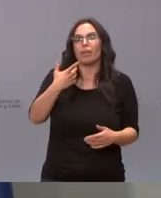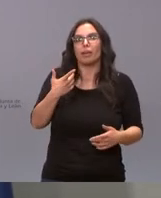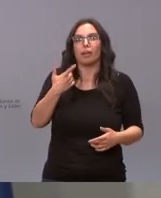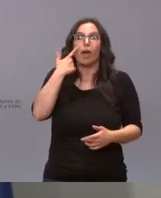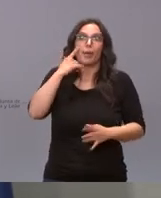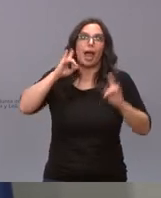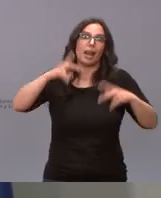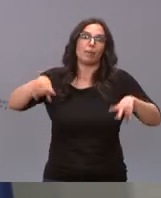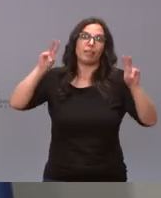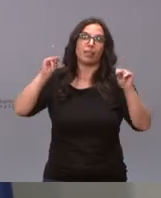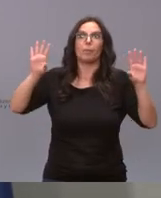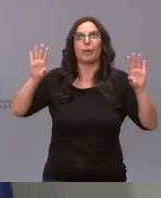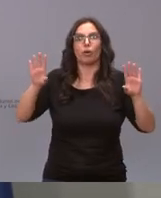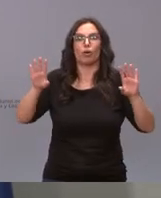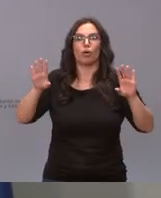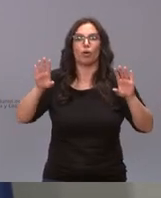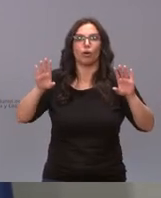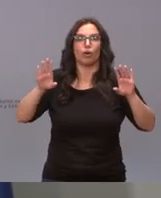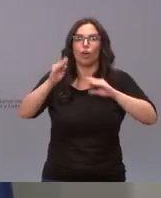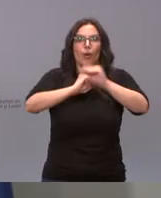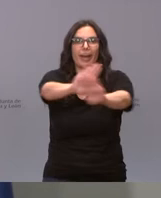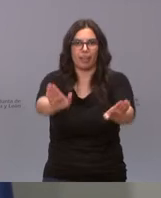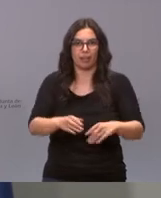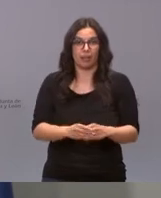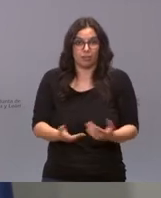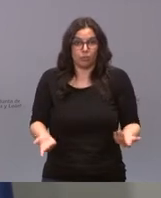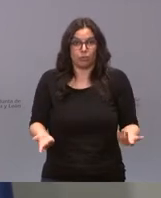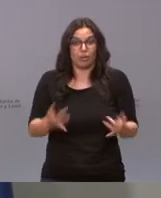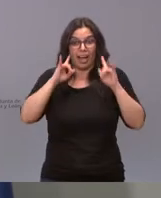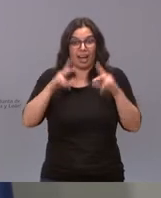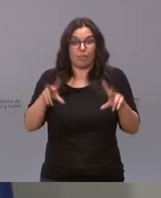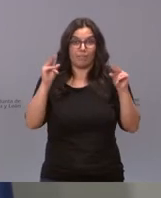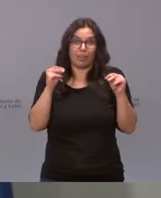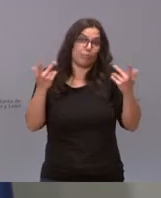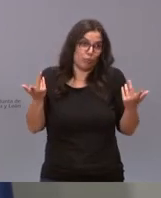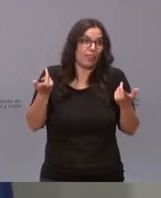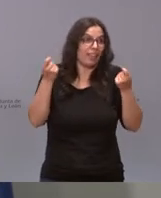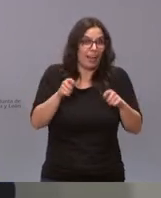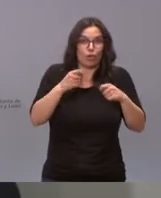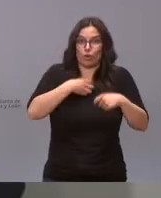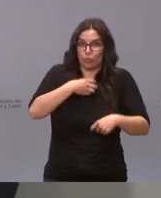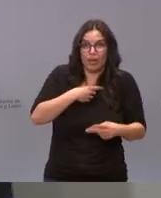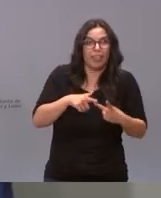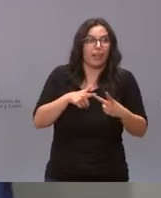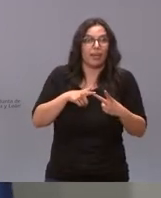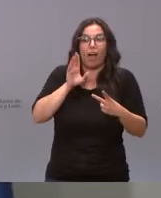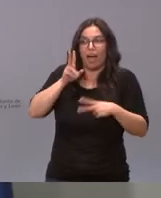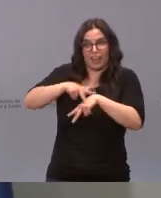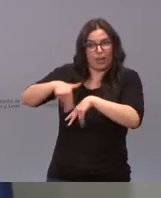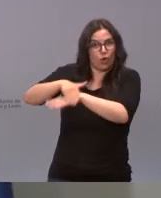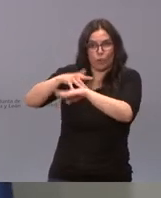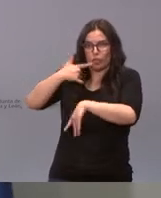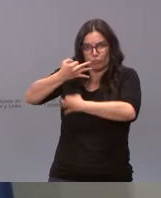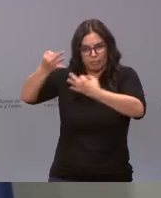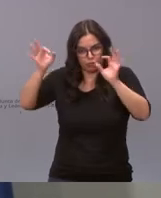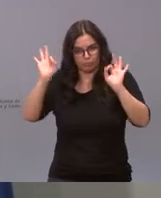acabe el estado de alarma y que no pase nada cuando se acabe el estado de alarma pues decae el confinamiento muy bien lo ha dicho el delegado del